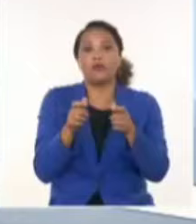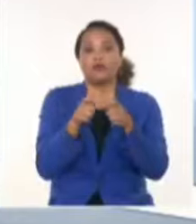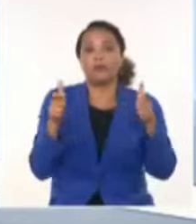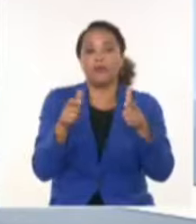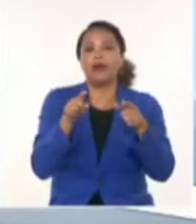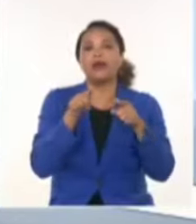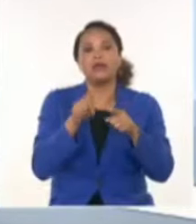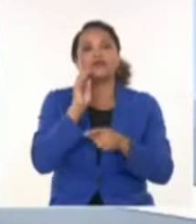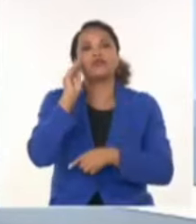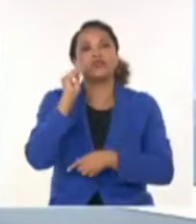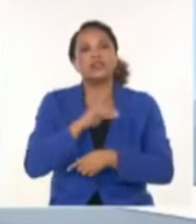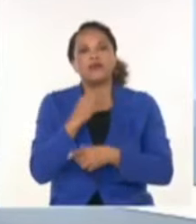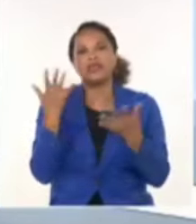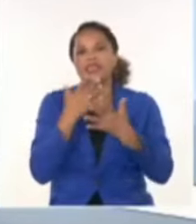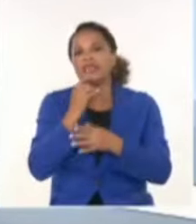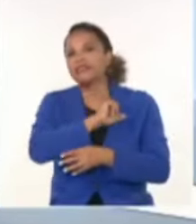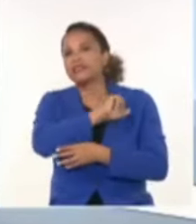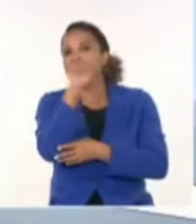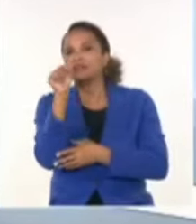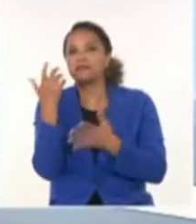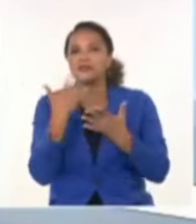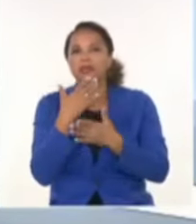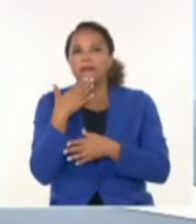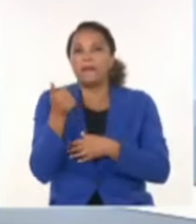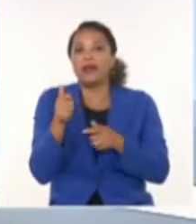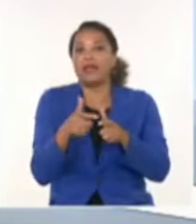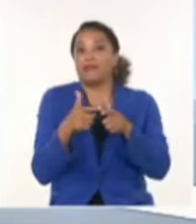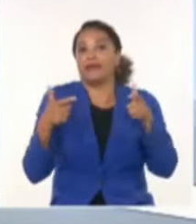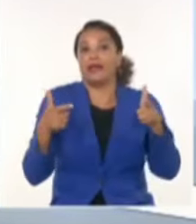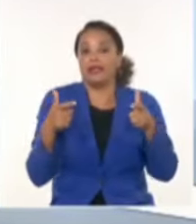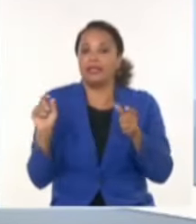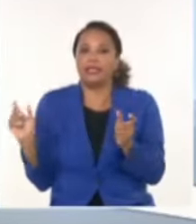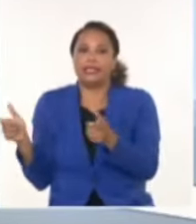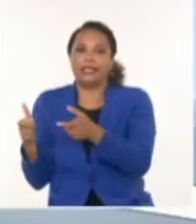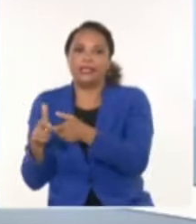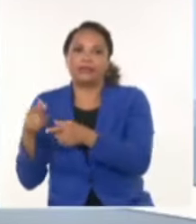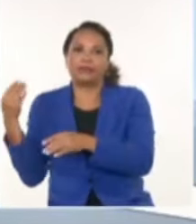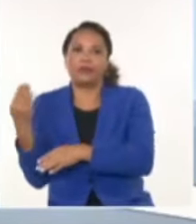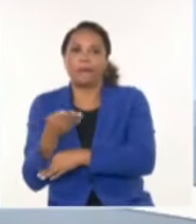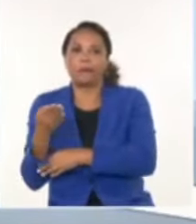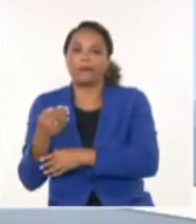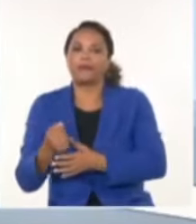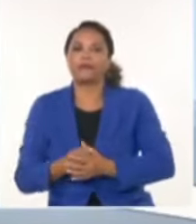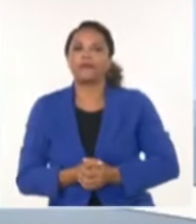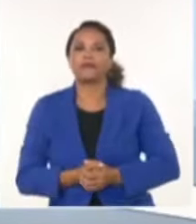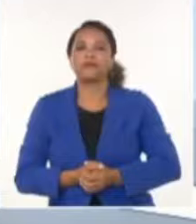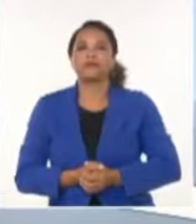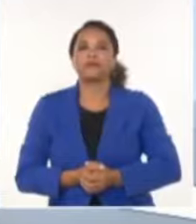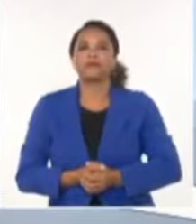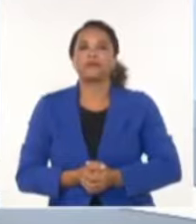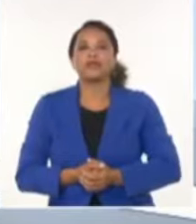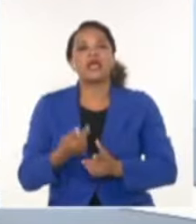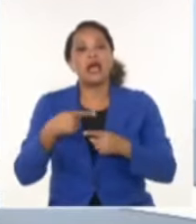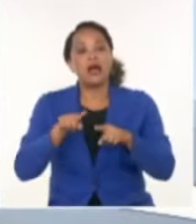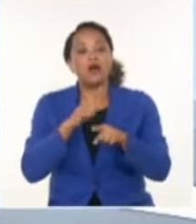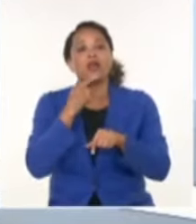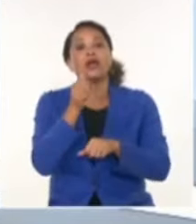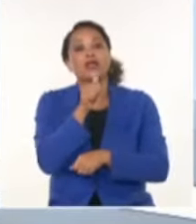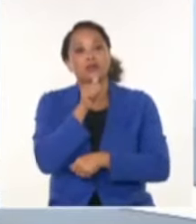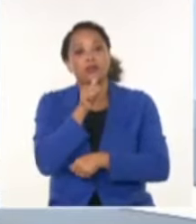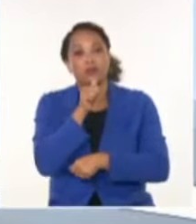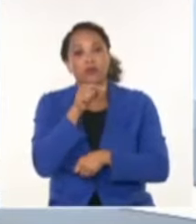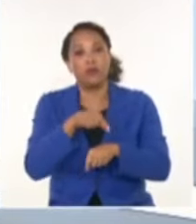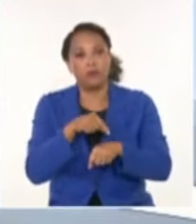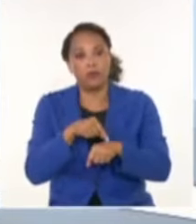cuál versión prevalece, cuál se extiende y termina por imponerse. Ante un escenario de una duda agigantada, sobre todo a